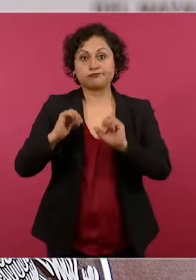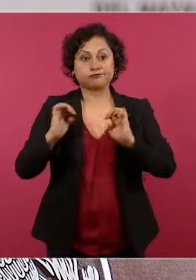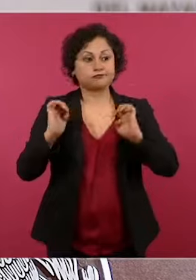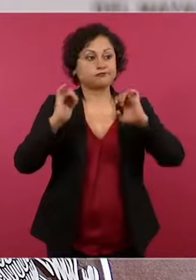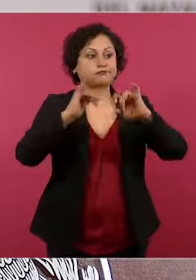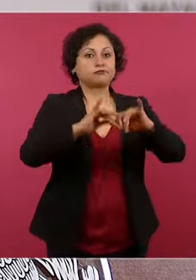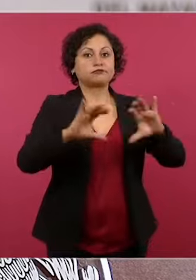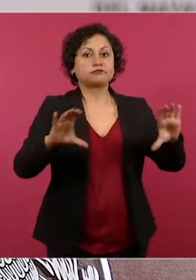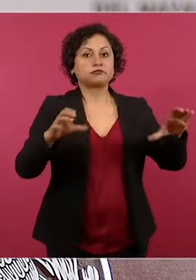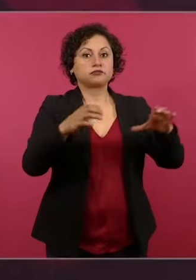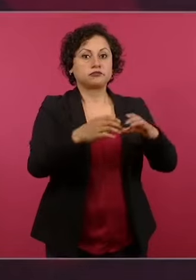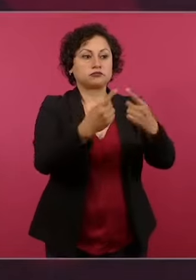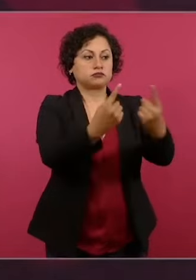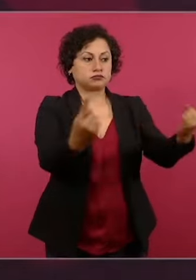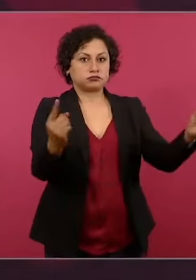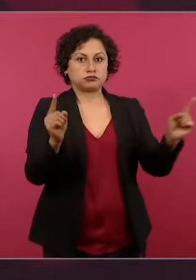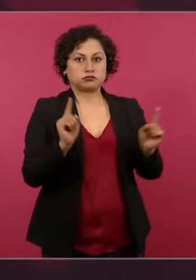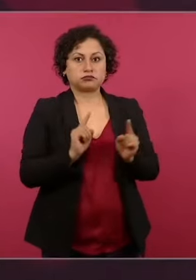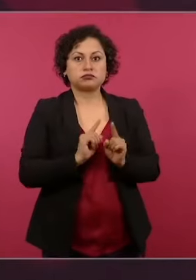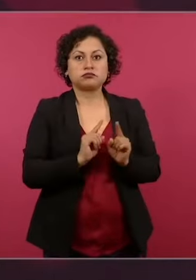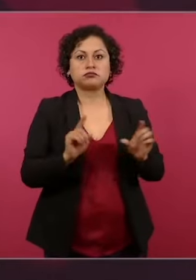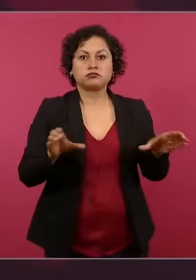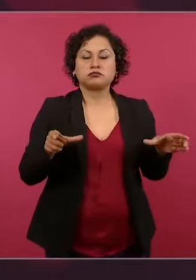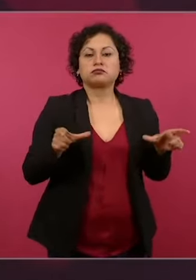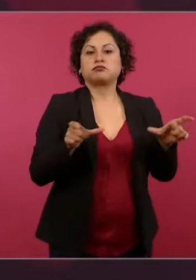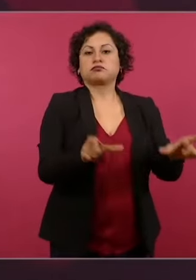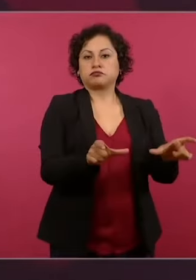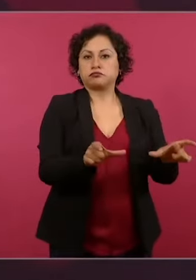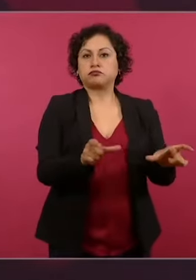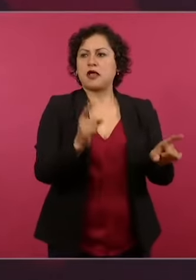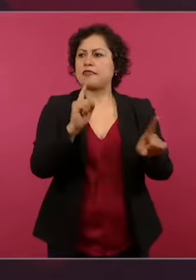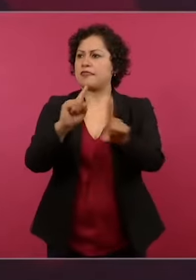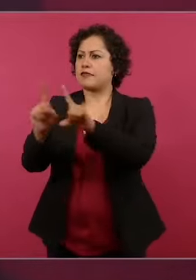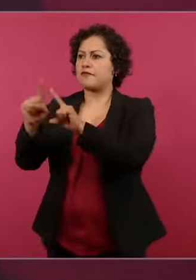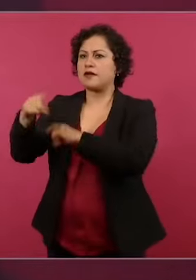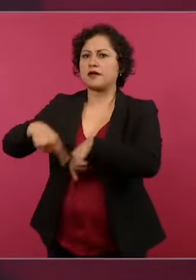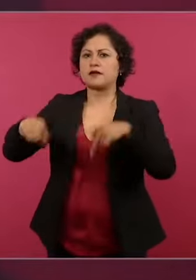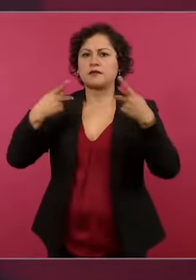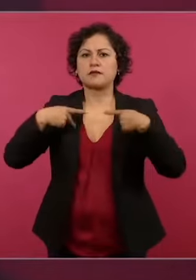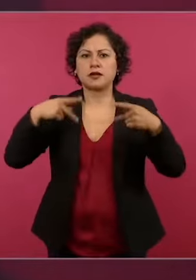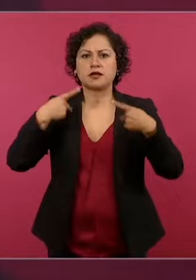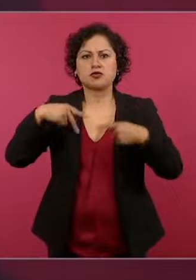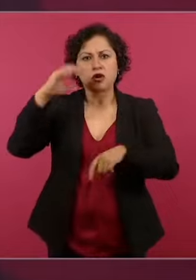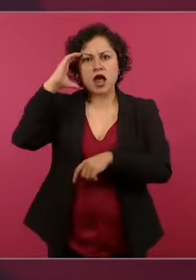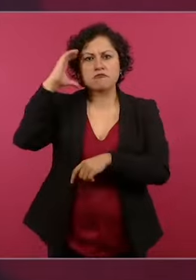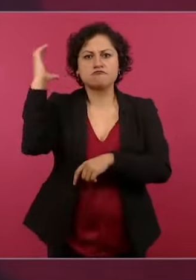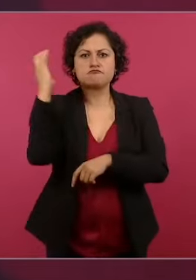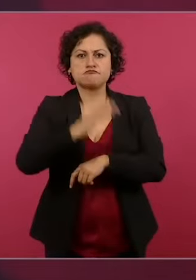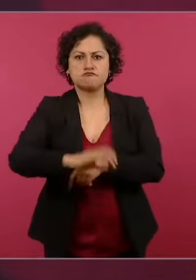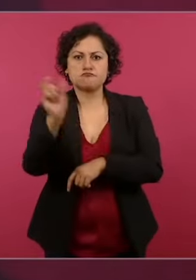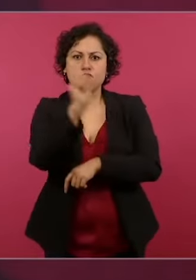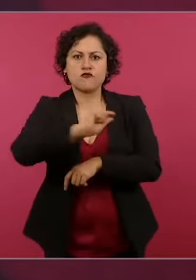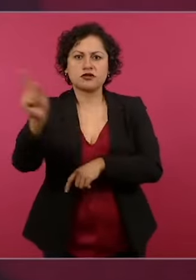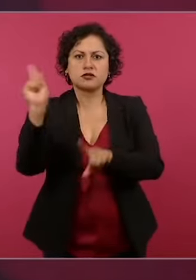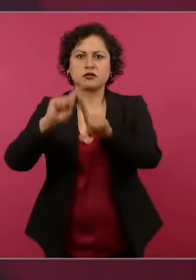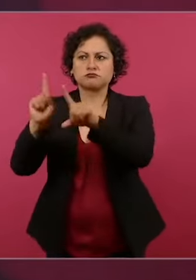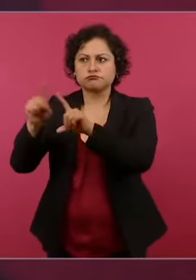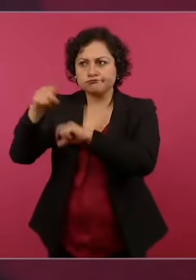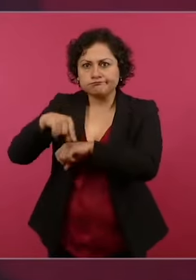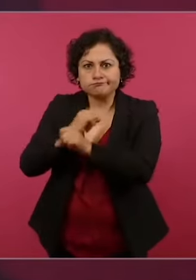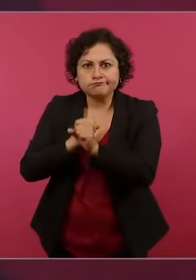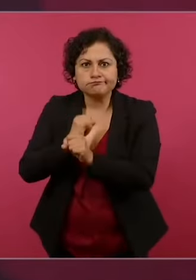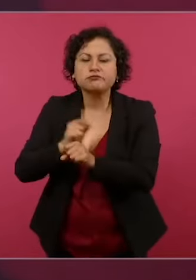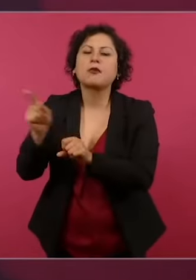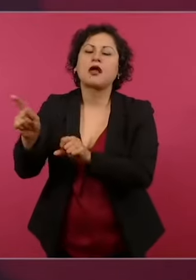fiscalía, trabajaron de manera conjunta las diversas instituciones, esperaron hasta que hubiera disposición de